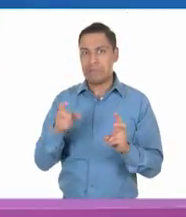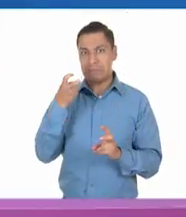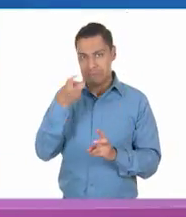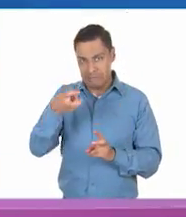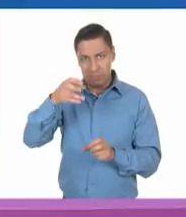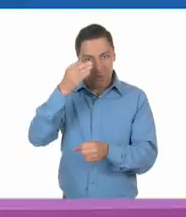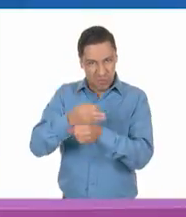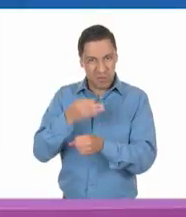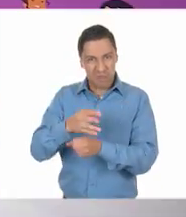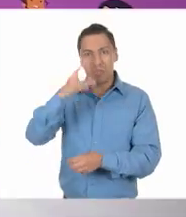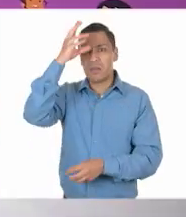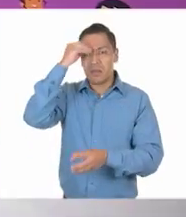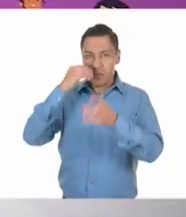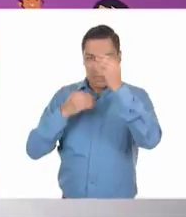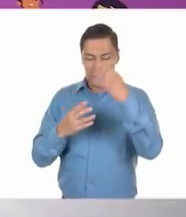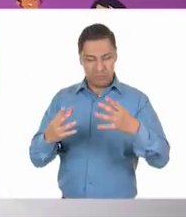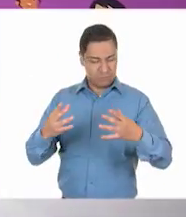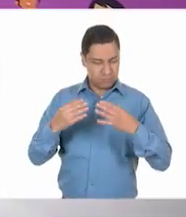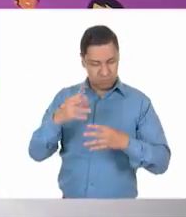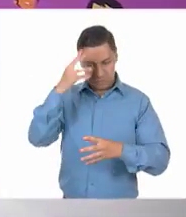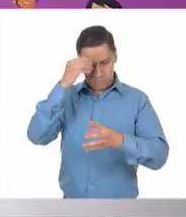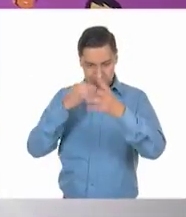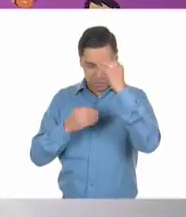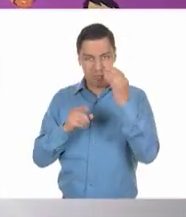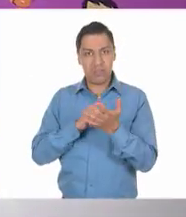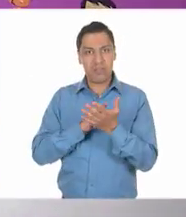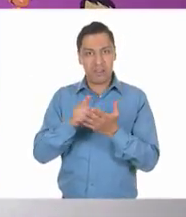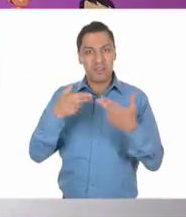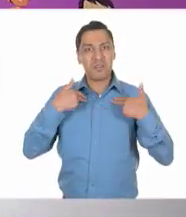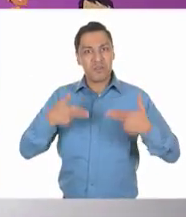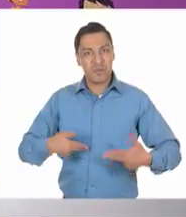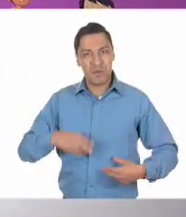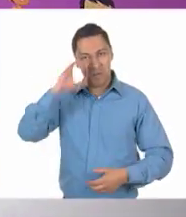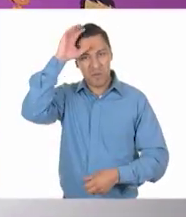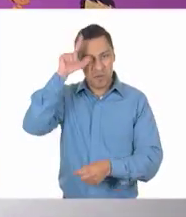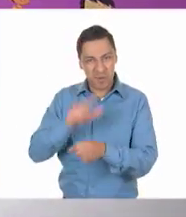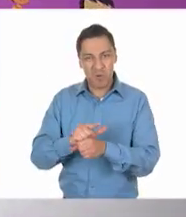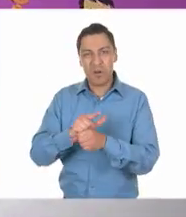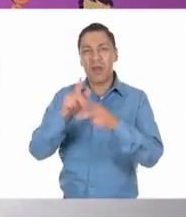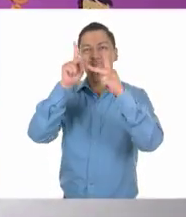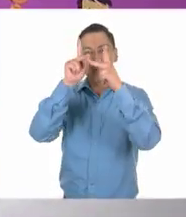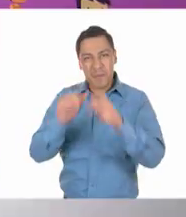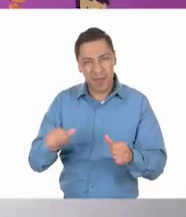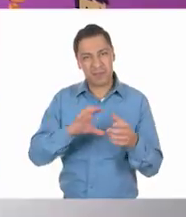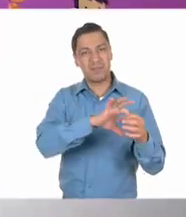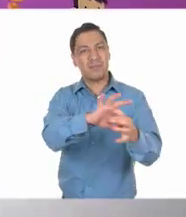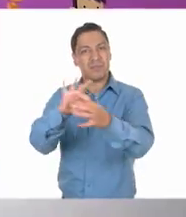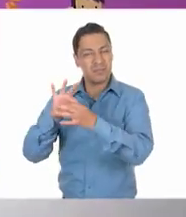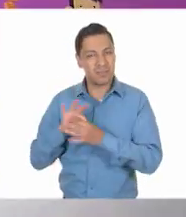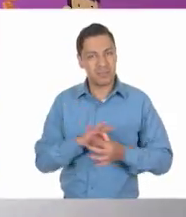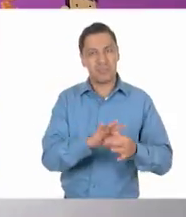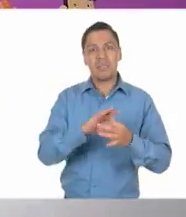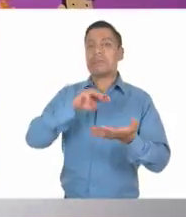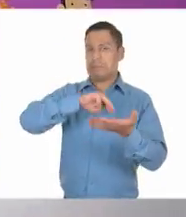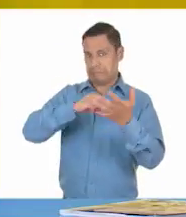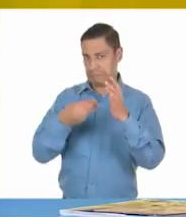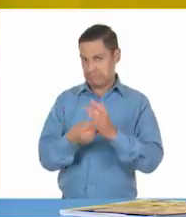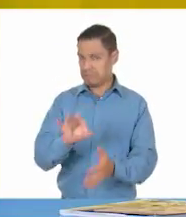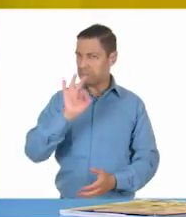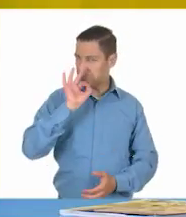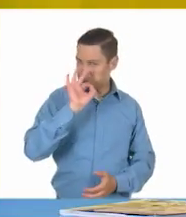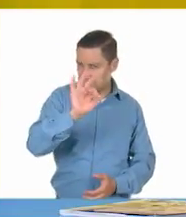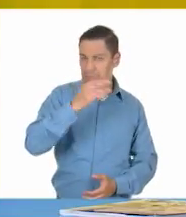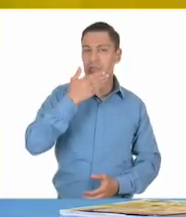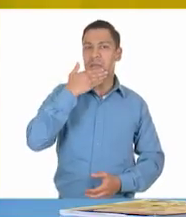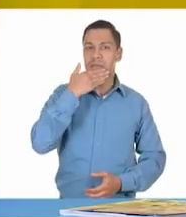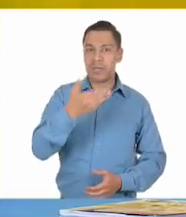Exacto. ¿Qué les parece? Educarnos a favor de los derechos humanos y la cultura de paz es una buena estrategia. Muy bien. Las